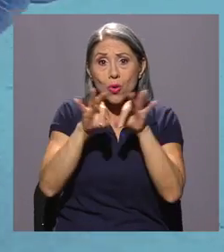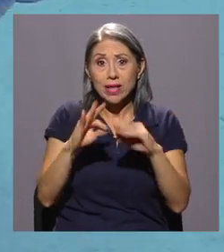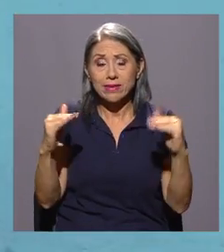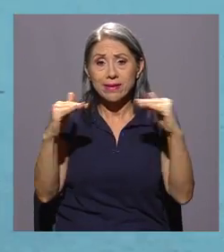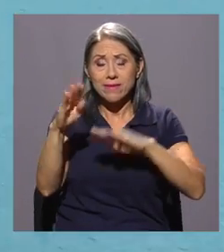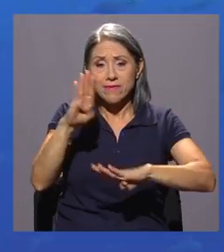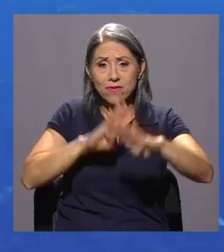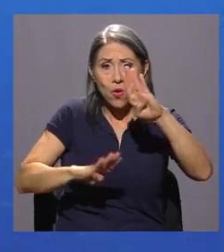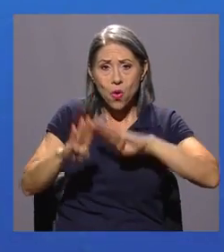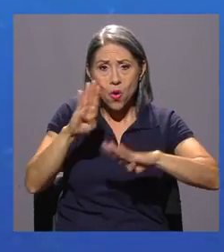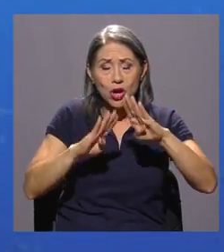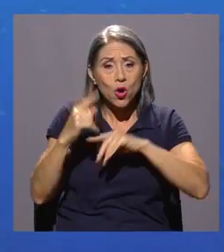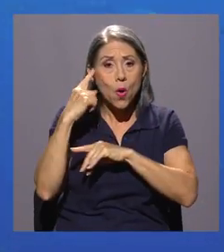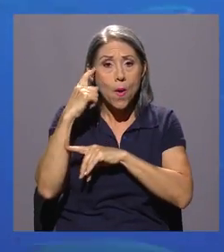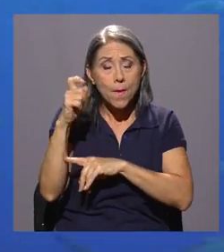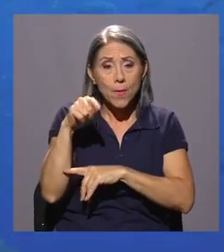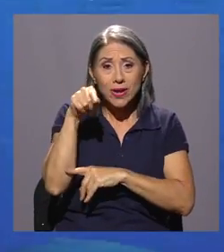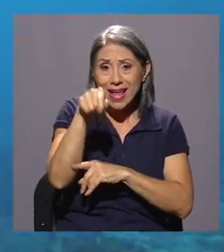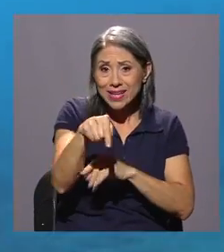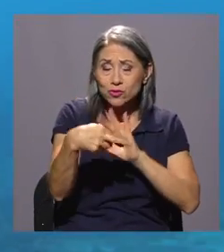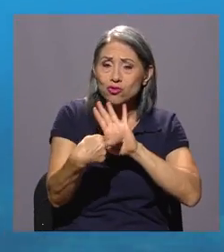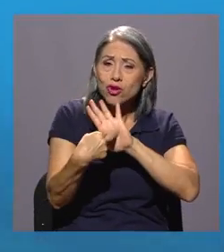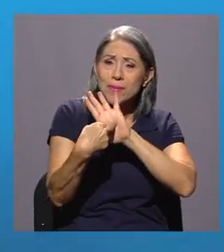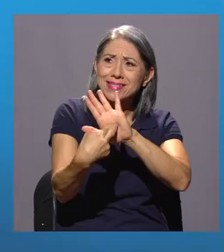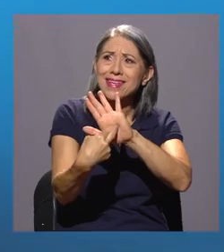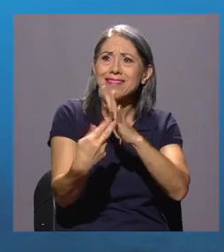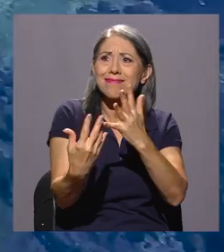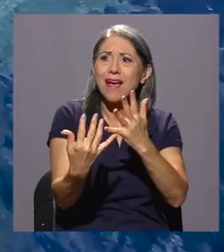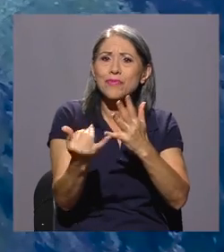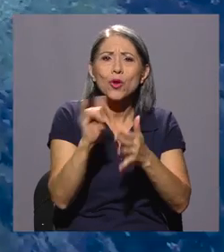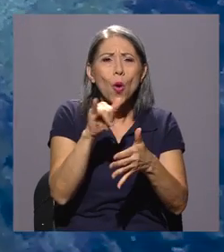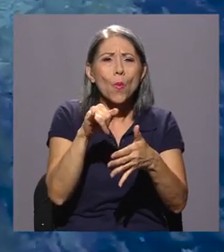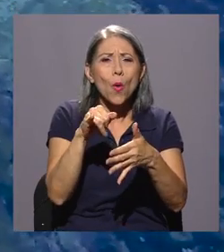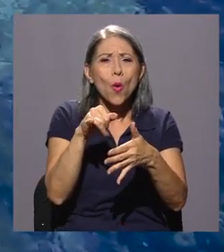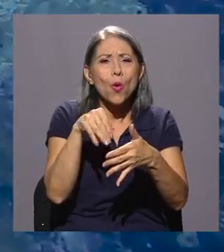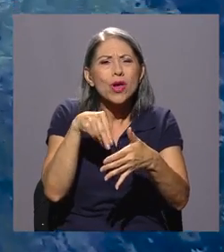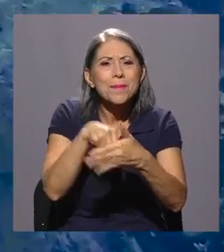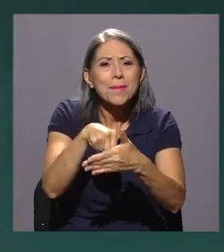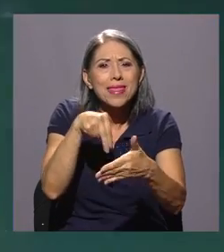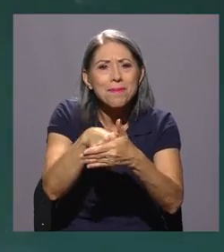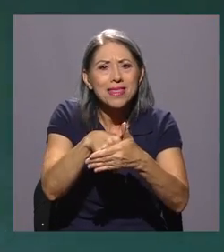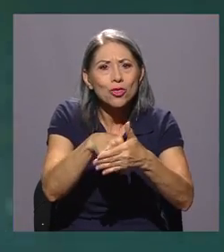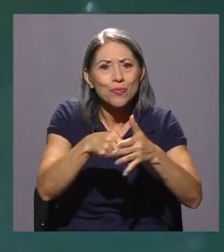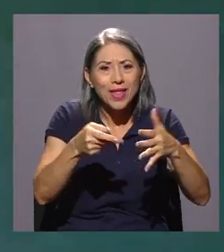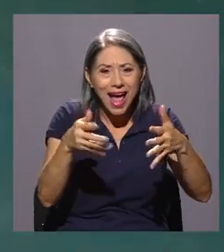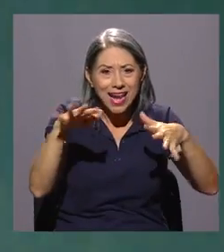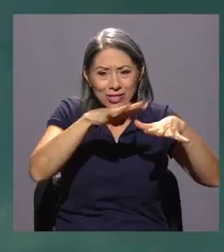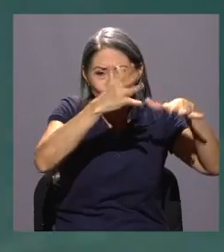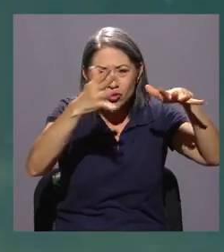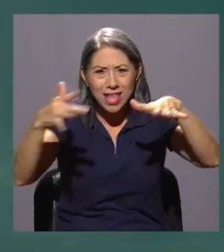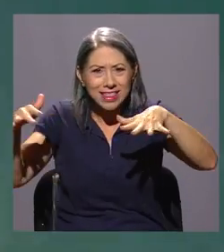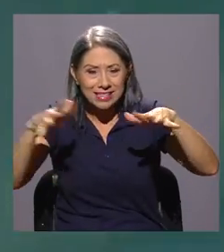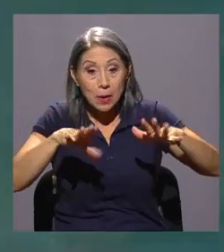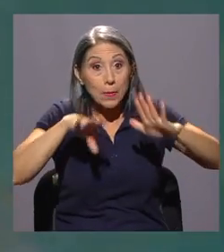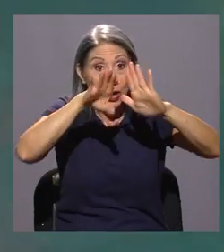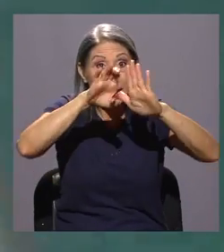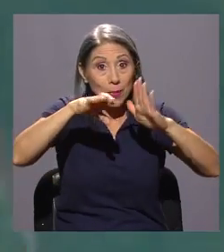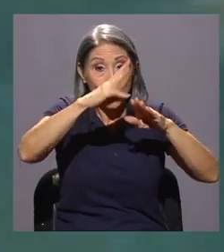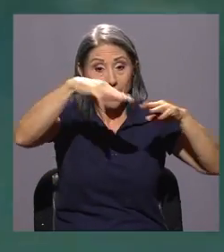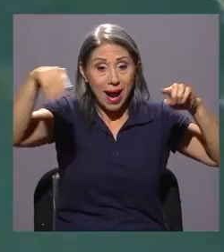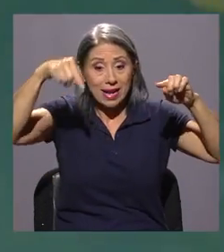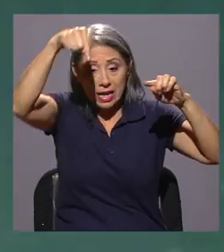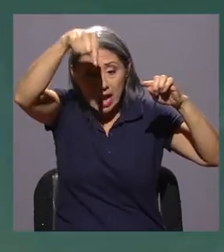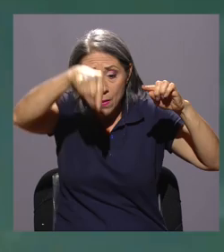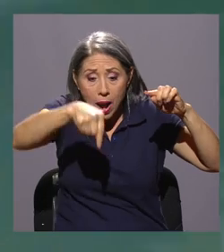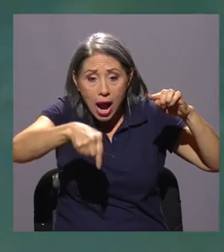biológicamente porque frenan, representan como un impedimento a las corrientes. Las corrientes van en su dirección, se chocan contra